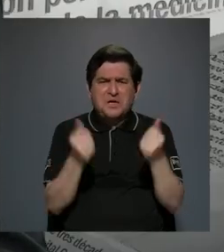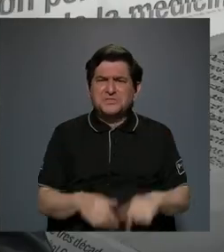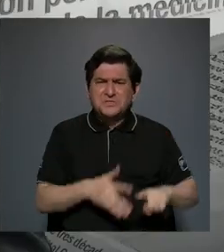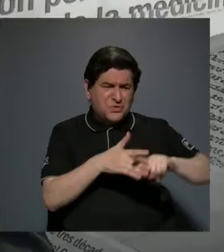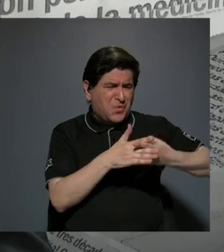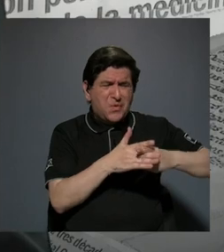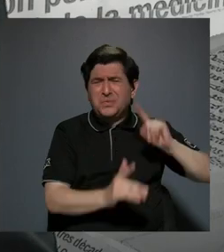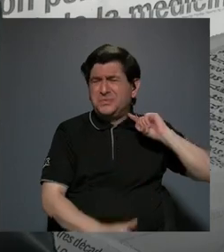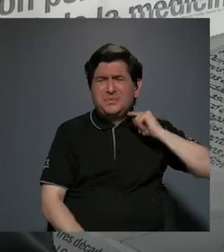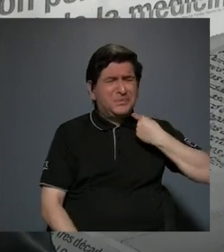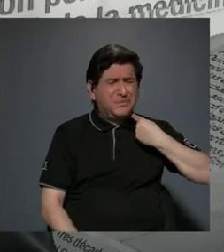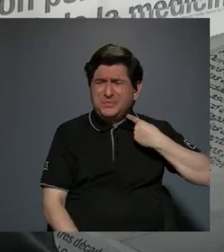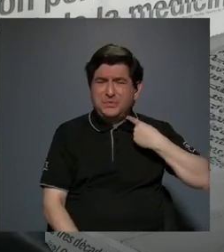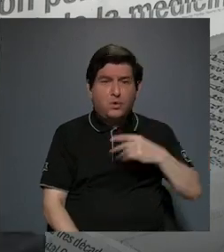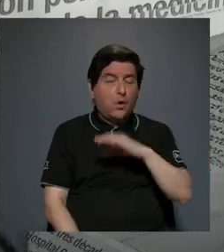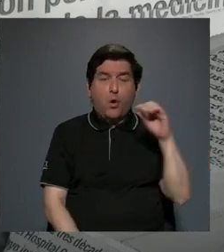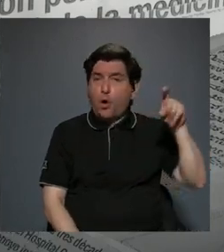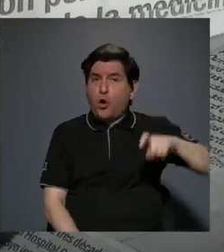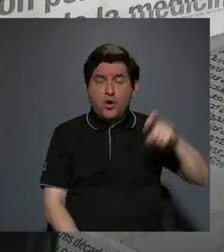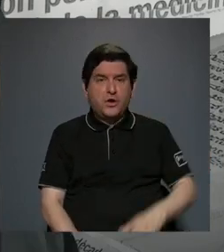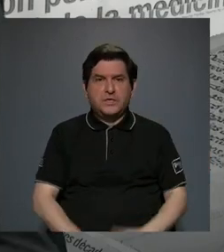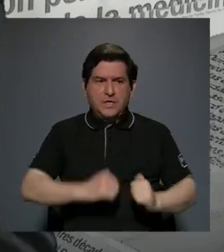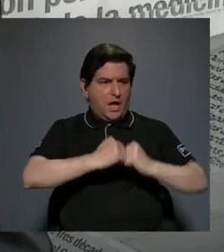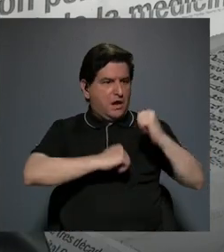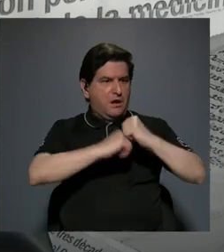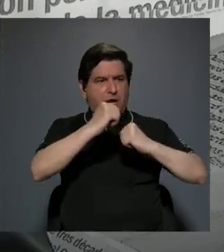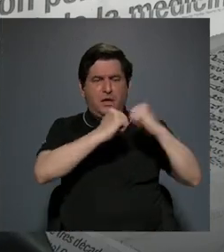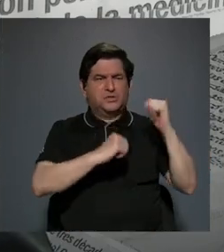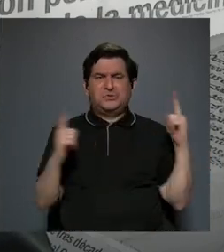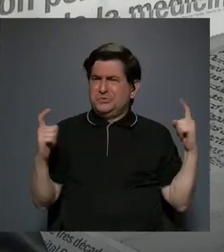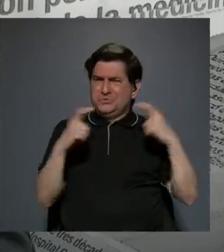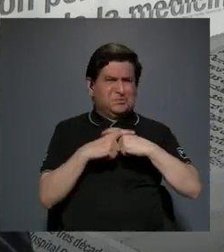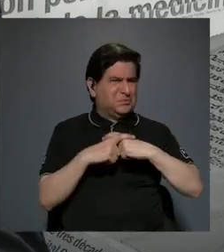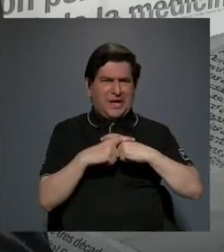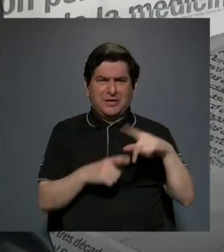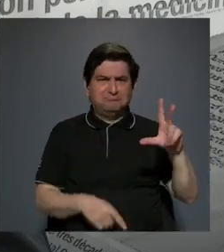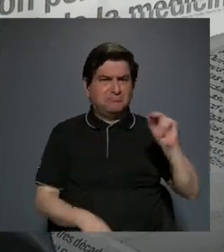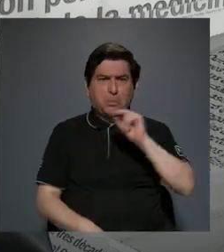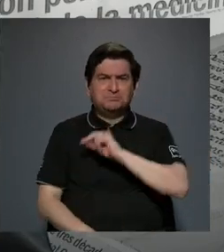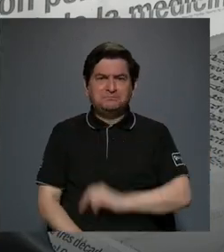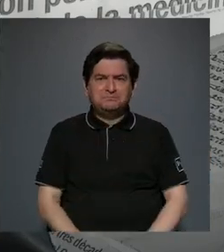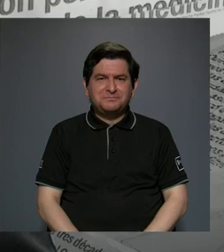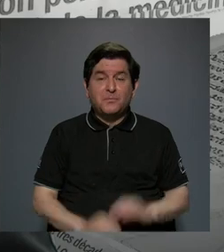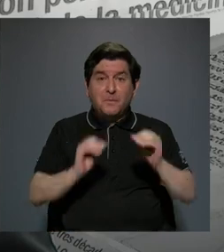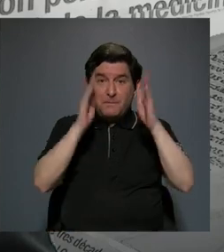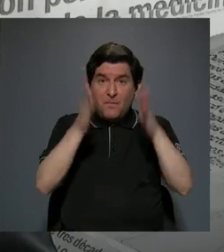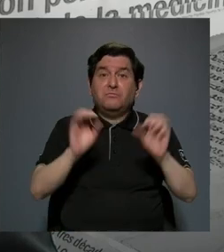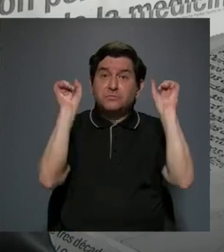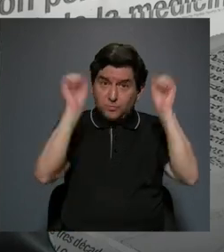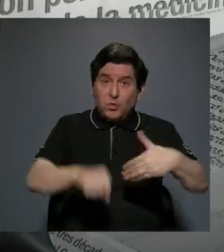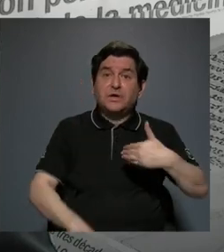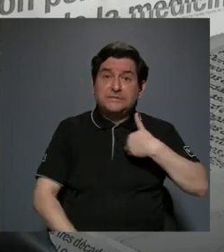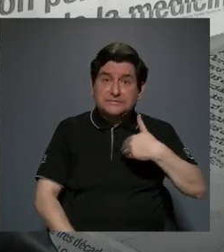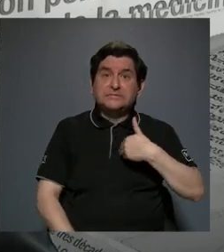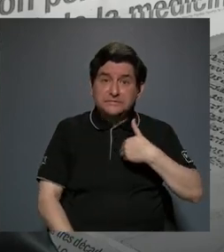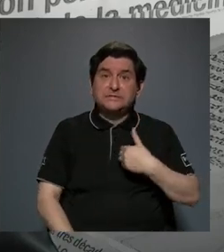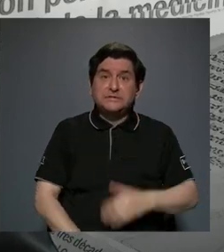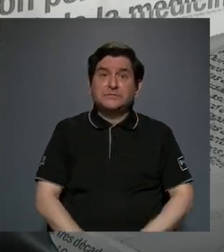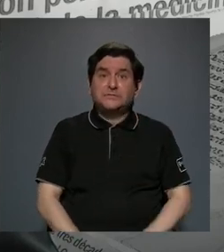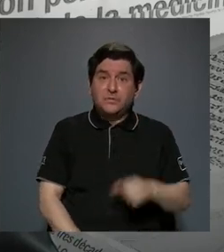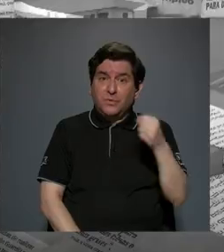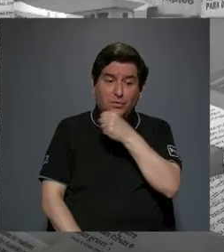instrumentos carísimos ni necesita una infraestructura complicada esos profesores podrían tener un coro